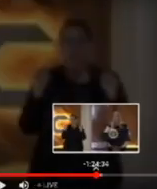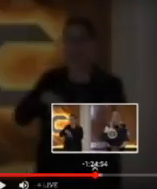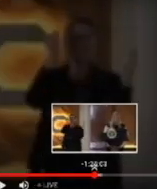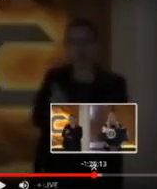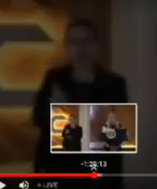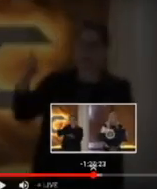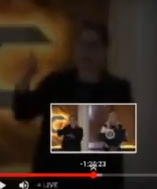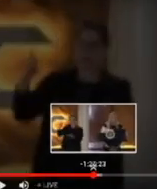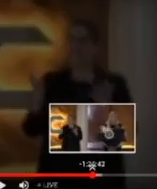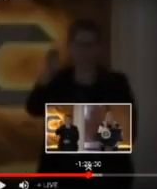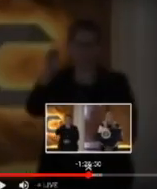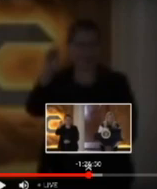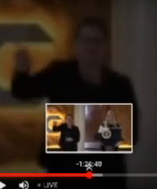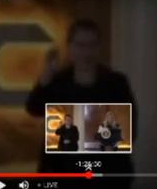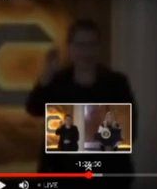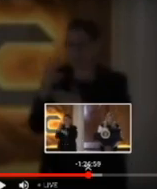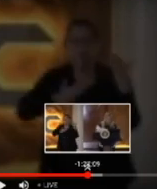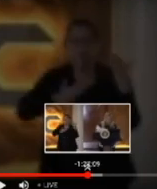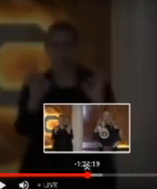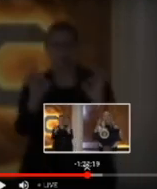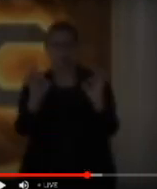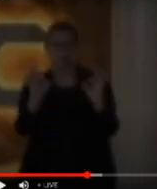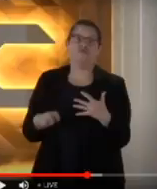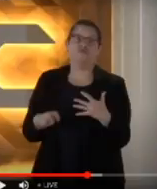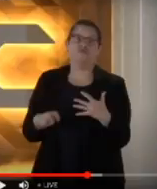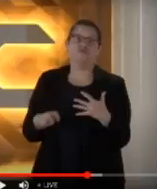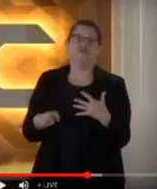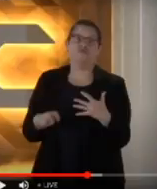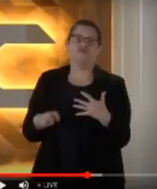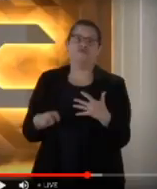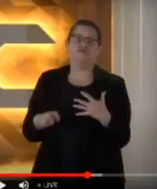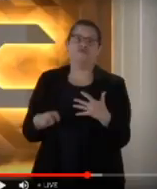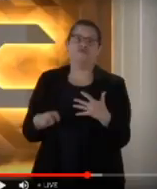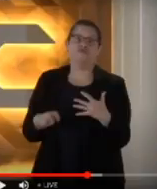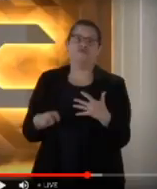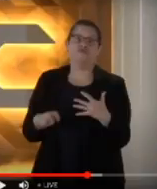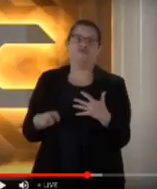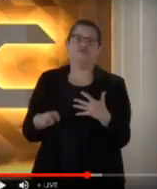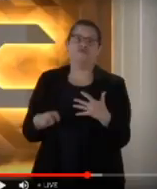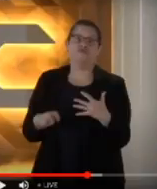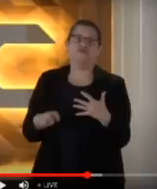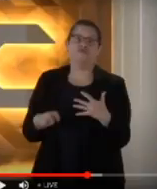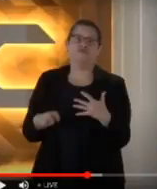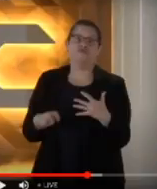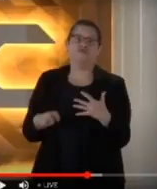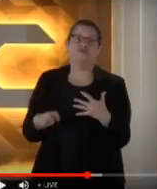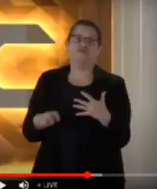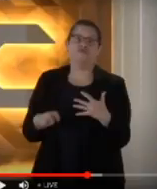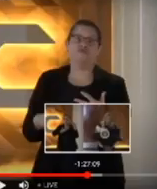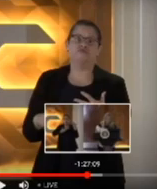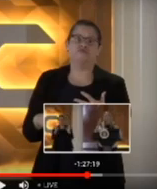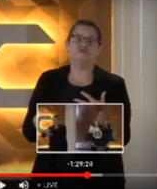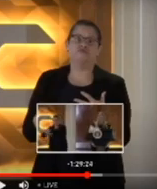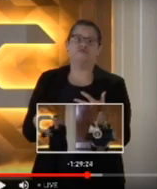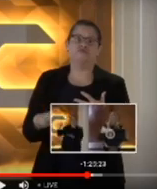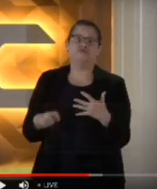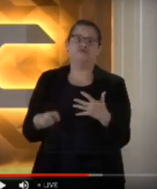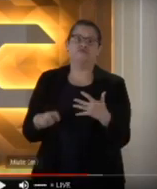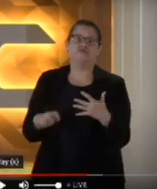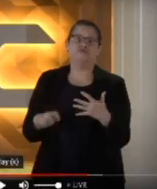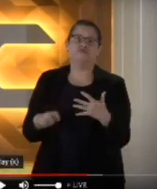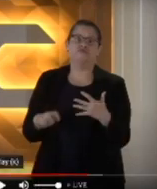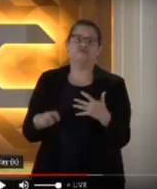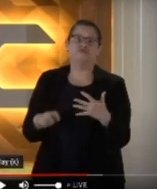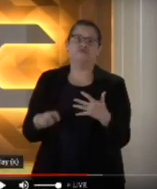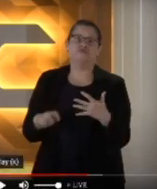Que esto es el cine y lo que haría falta aquí es como una tensión. Como lo que le hace falta es como chequeen como ella hace hasta